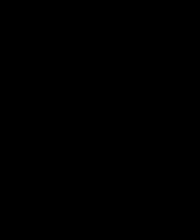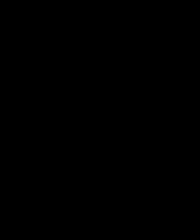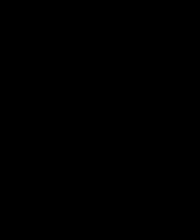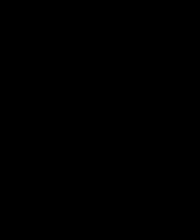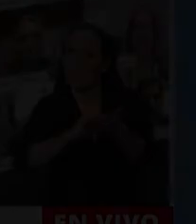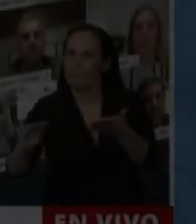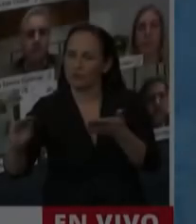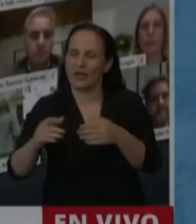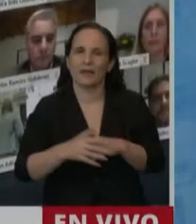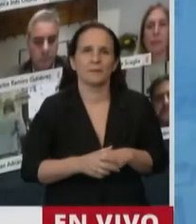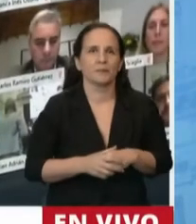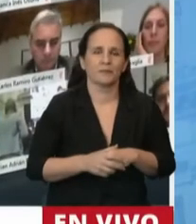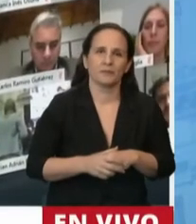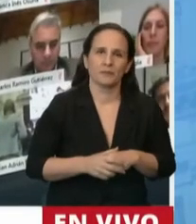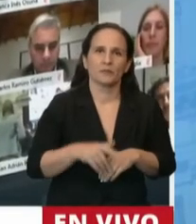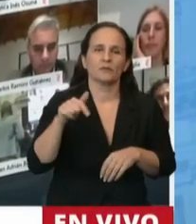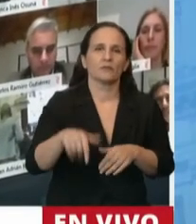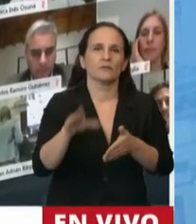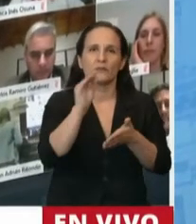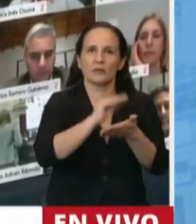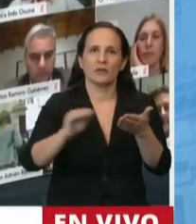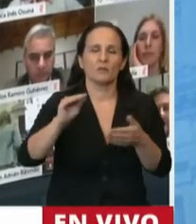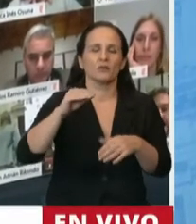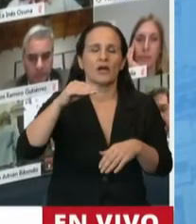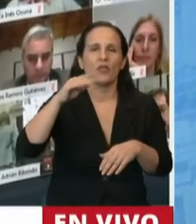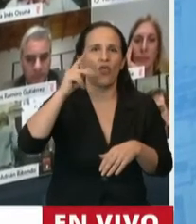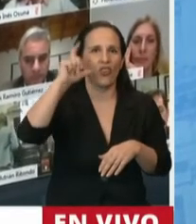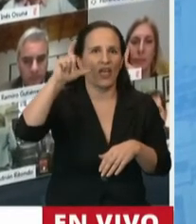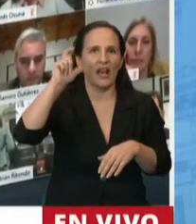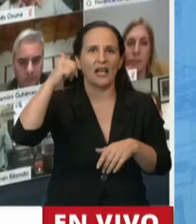Tiene la palabra el diputado Nicolás del Caño.